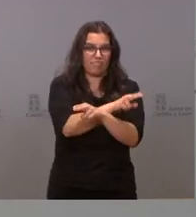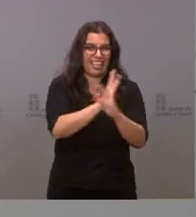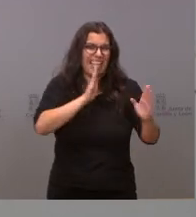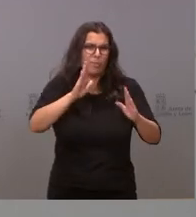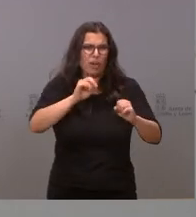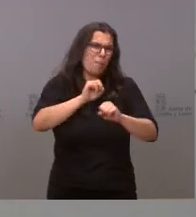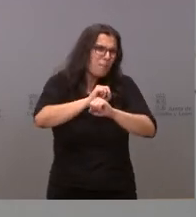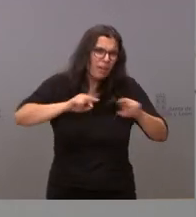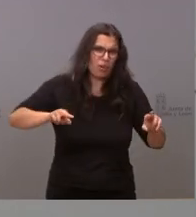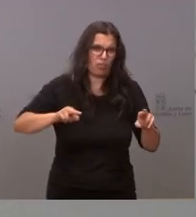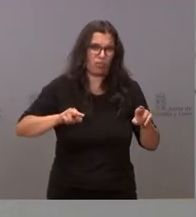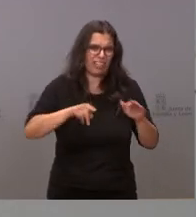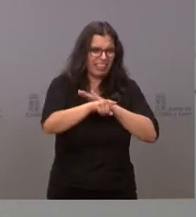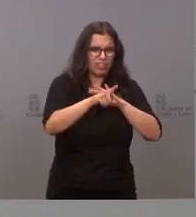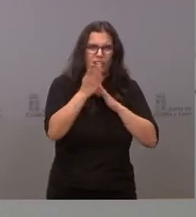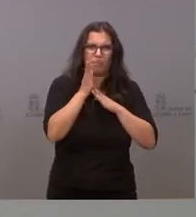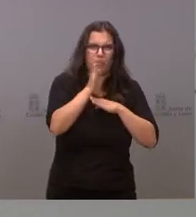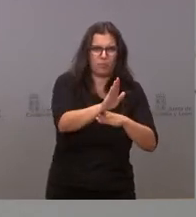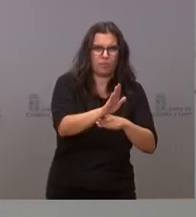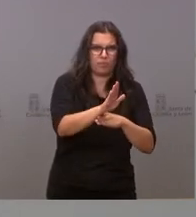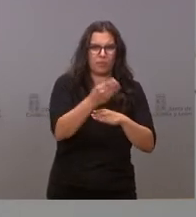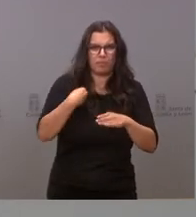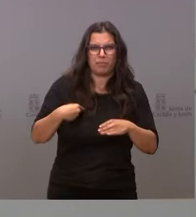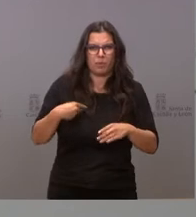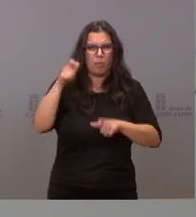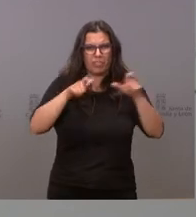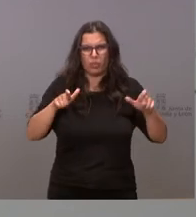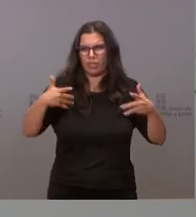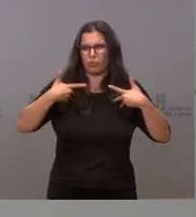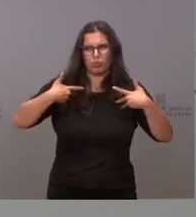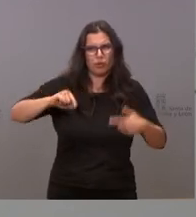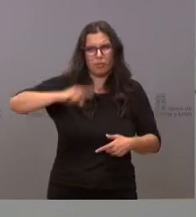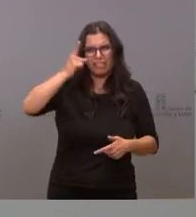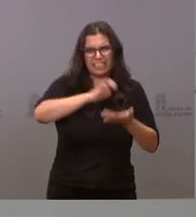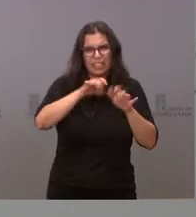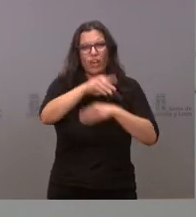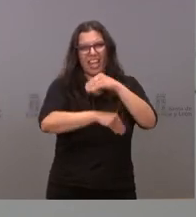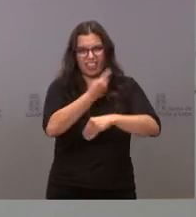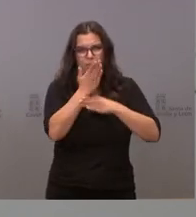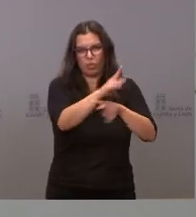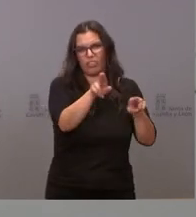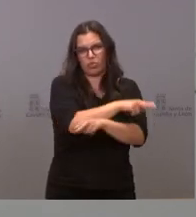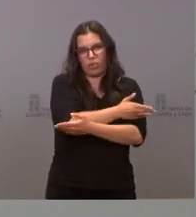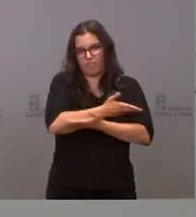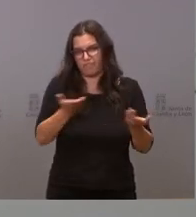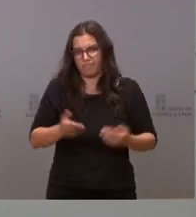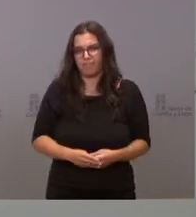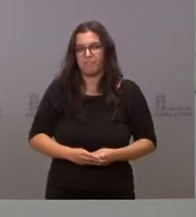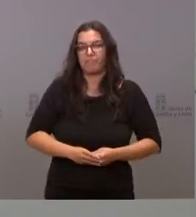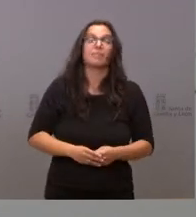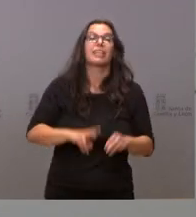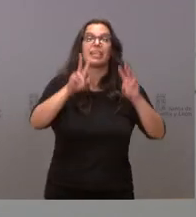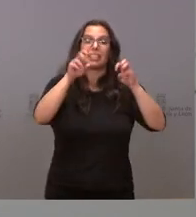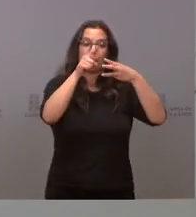momento en el que estaban pasando las mujeres y los hombres de Castilla y León. Y respecto a la tercera